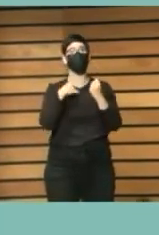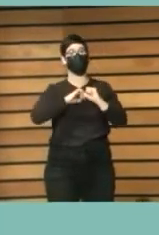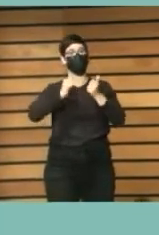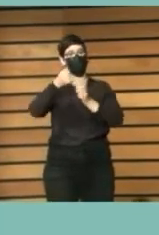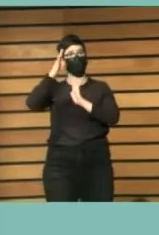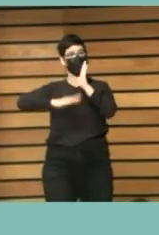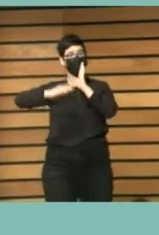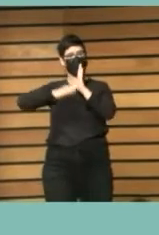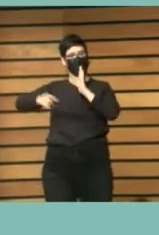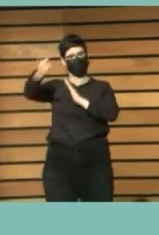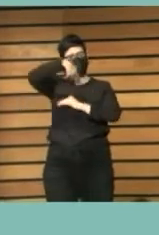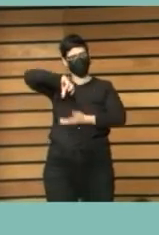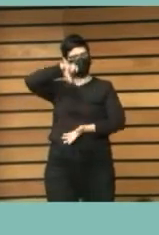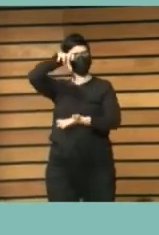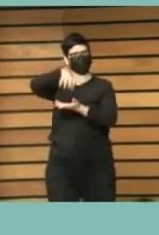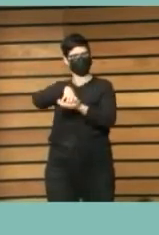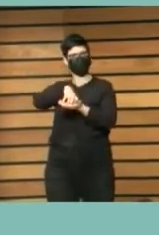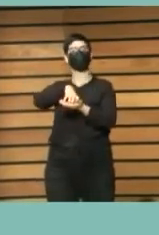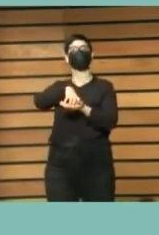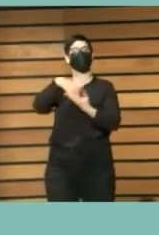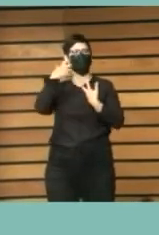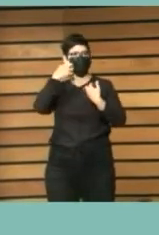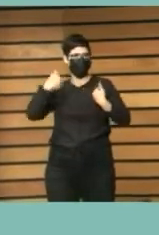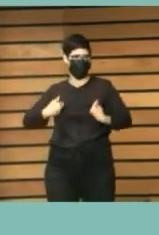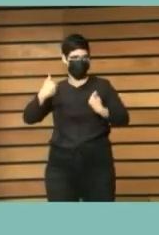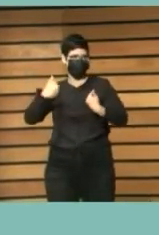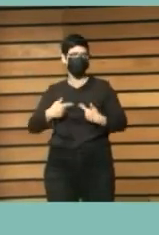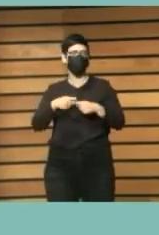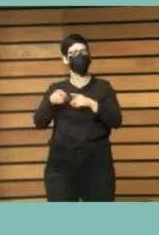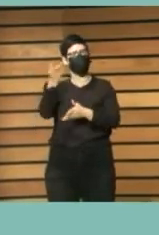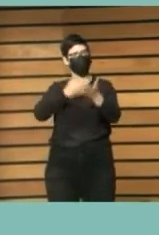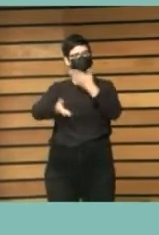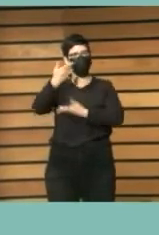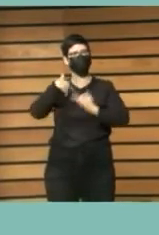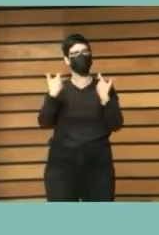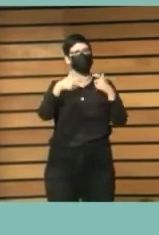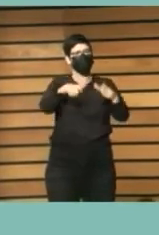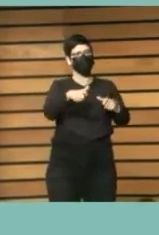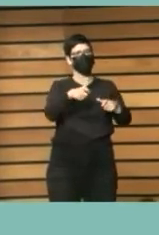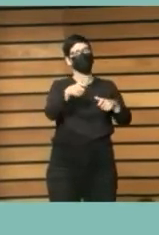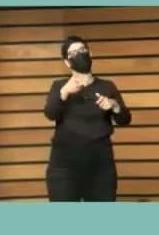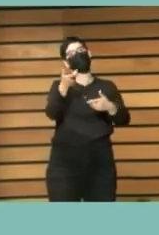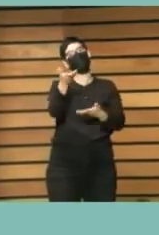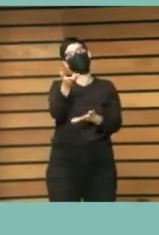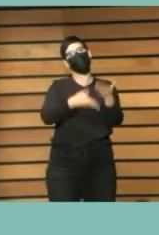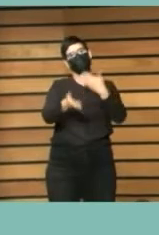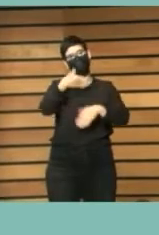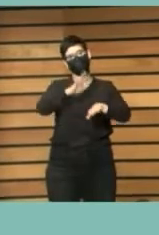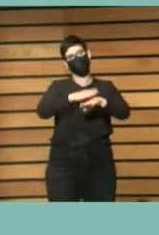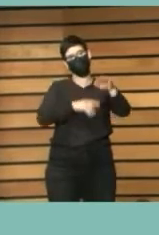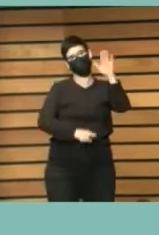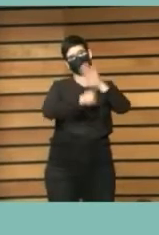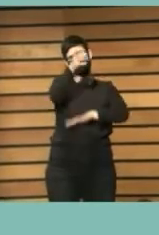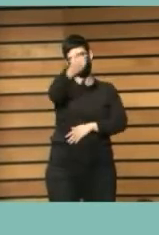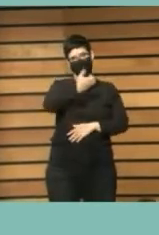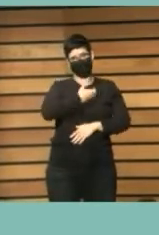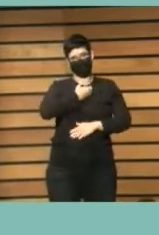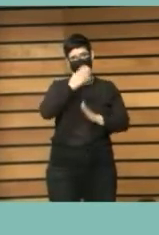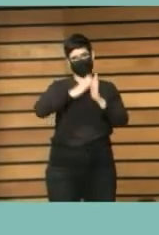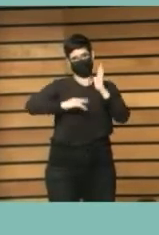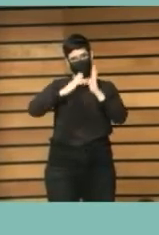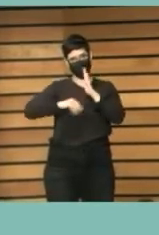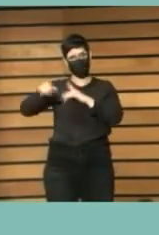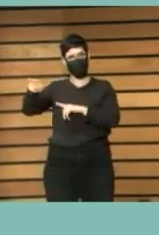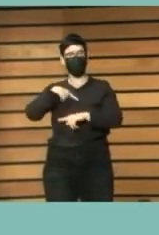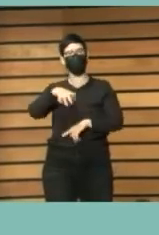tenemos sede en colaboración con el Departamento de Cooperación para el Desarrollo del Ayuntamiento decidimos que el ámbito